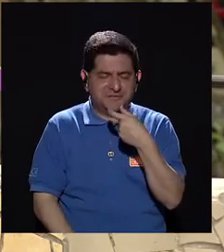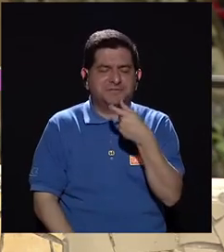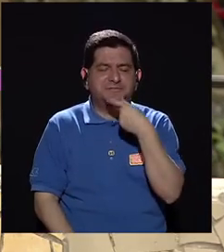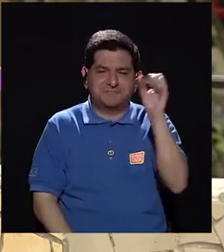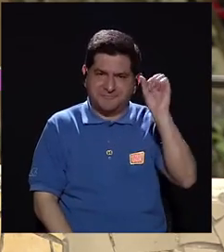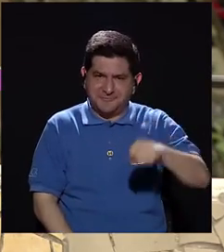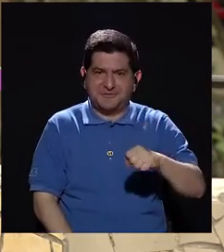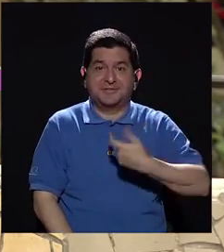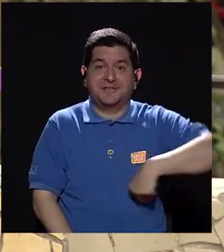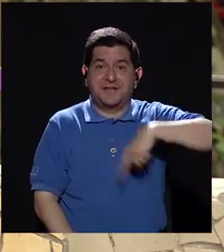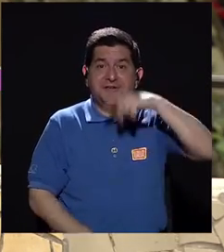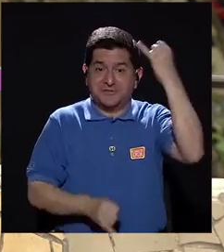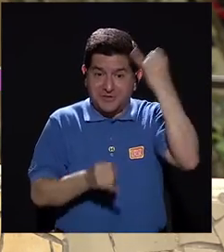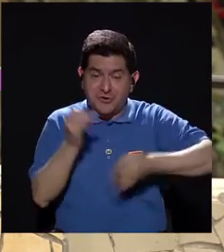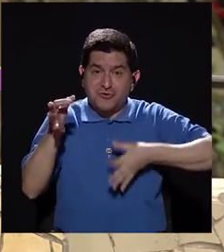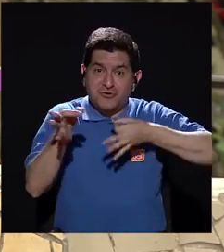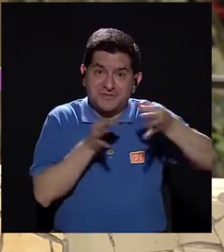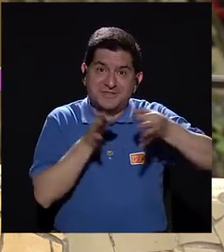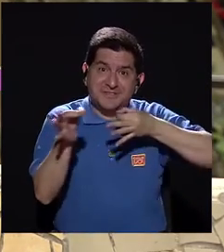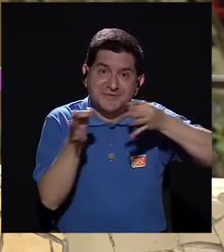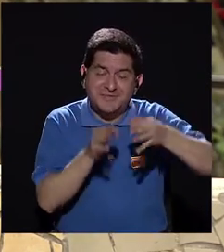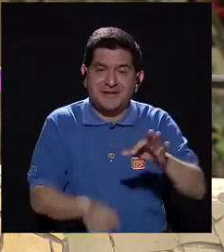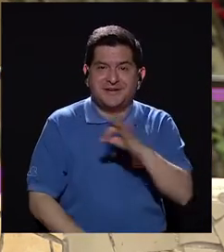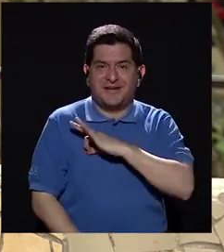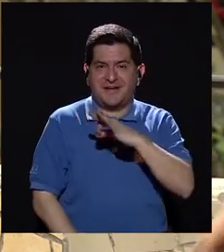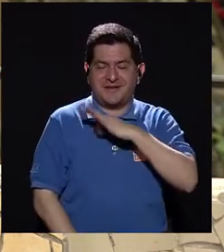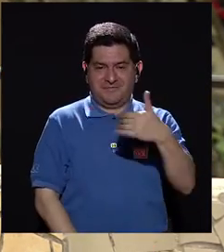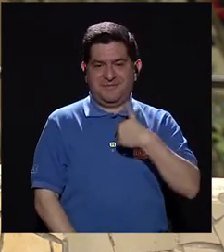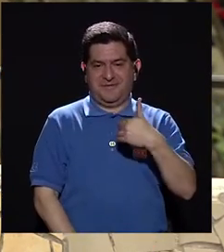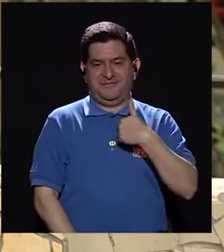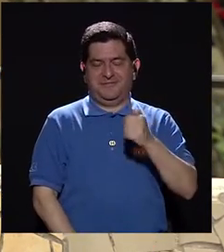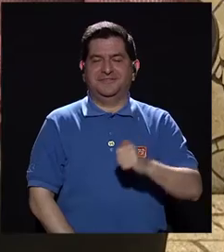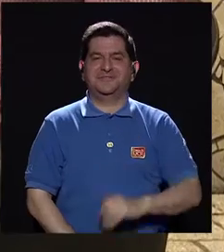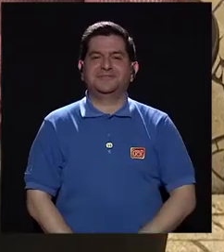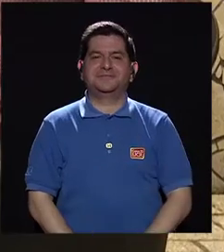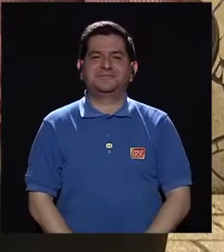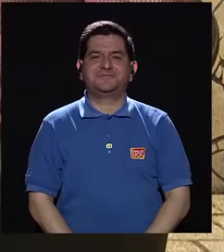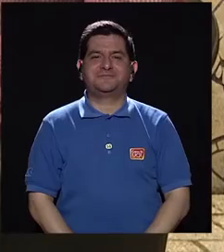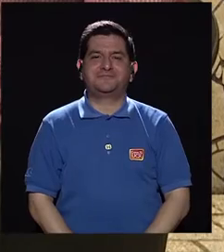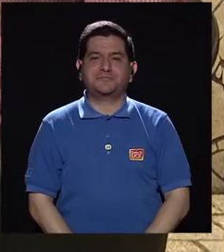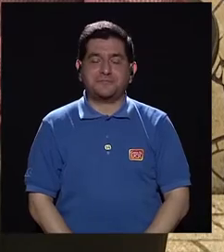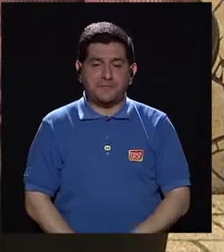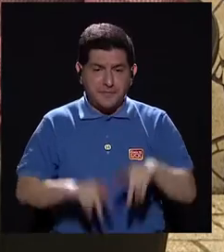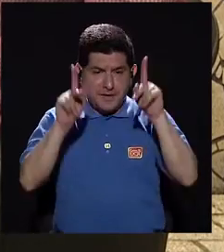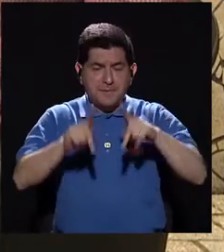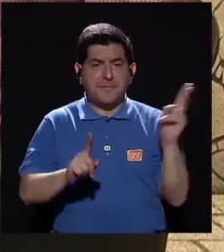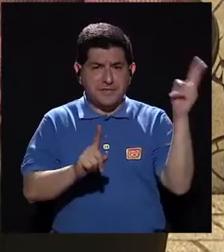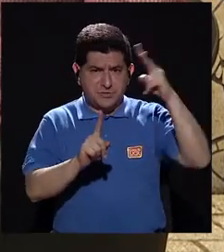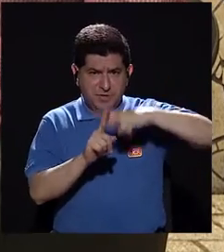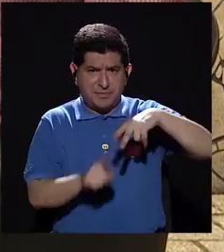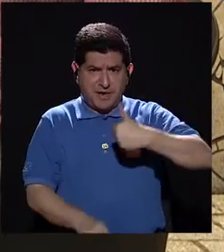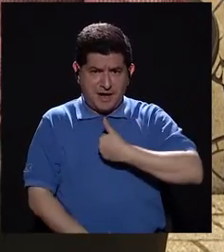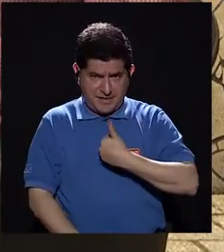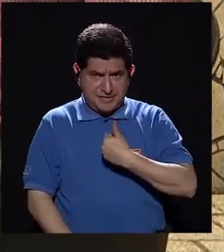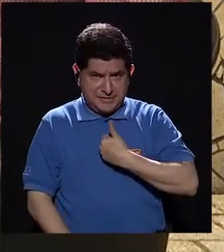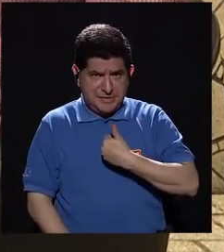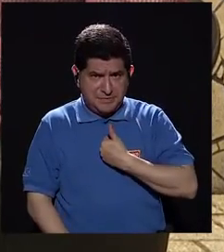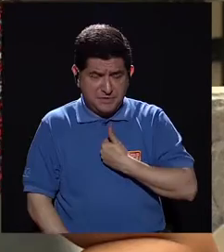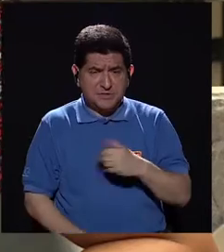ríen y al final nosotros les explicamos los beneficios que tiene esa risa. Paul, ¿las personas se pueden aplicar